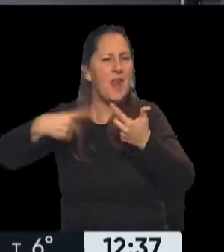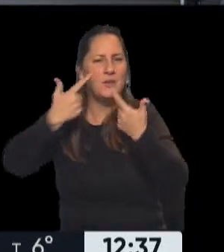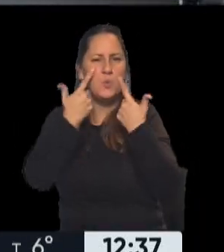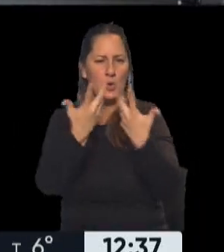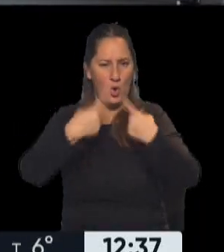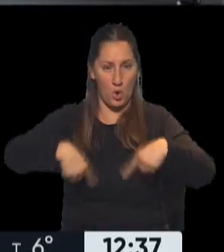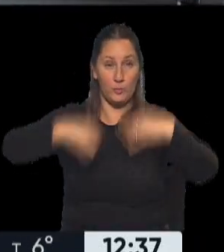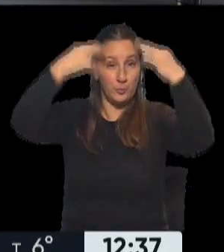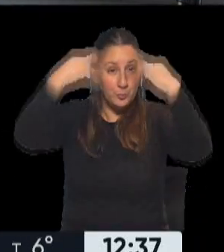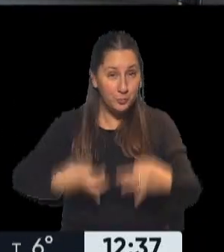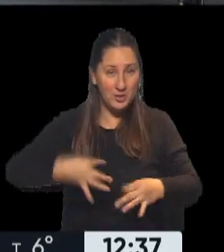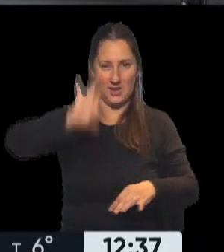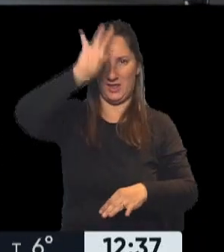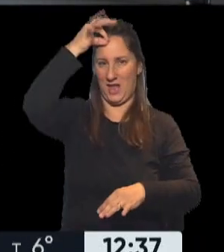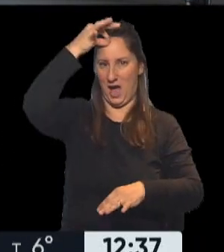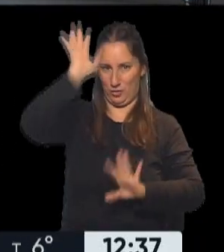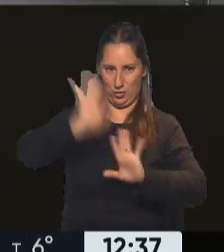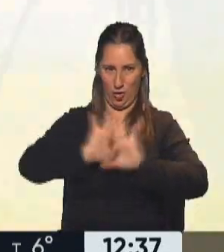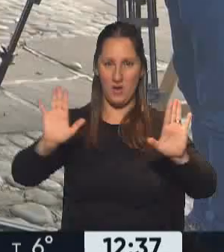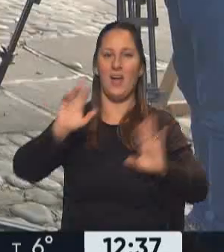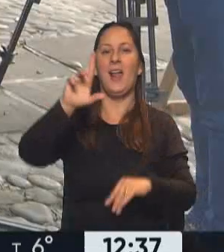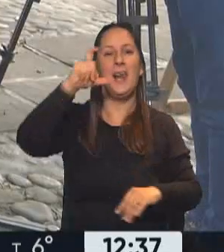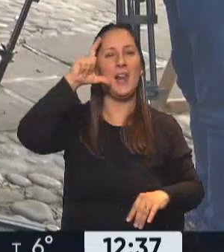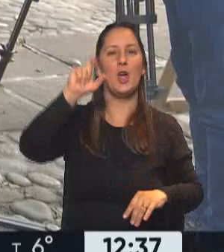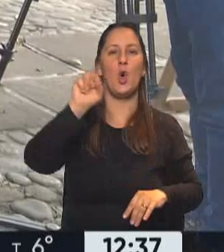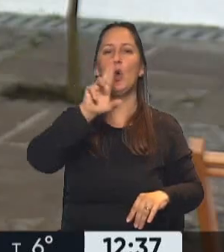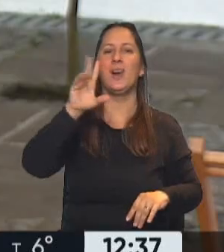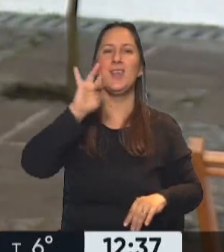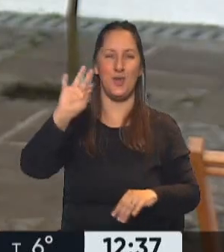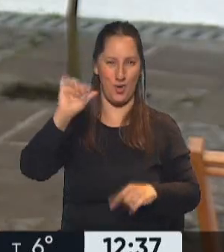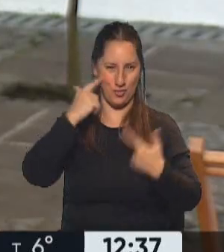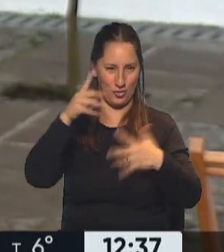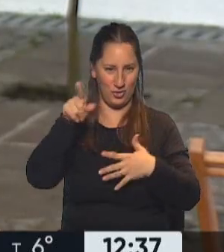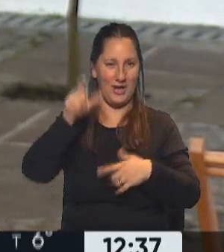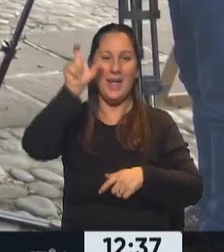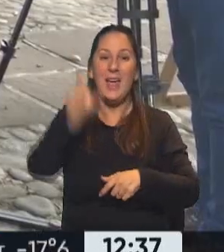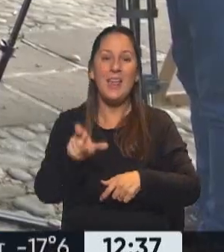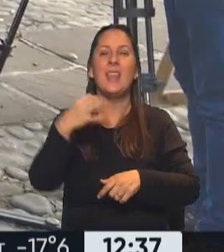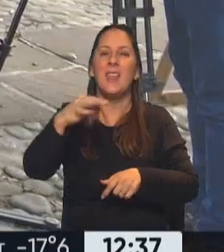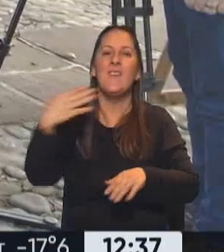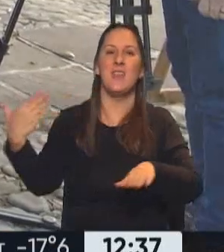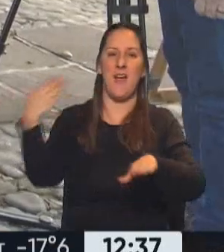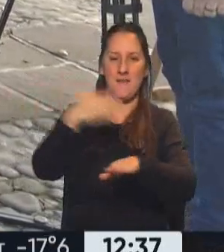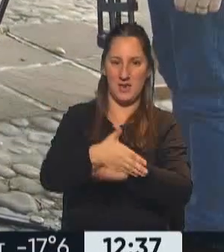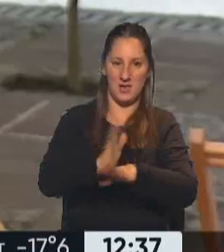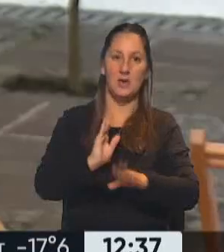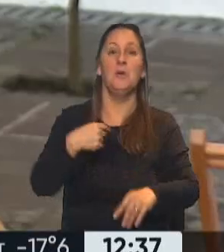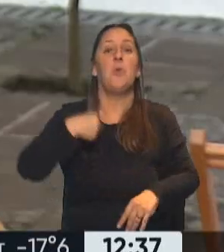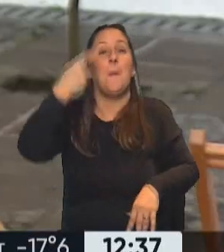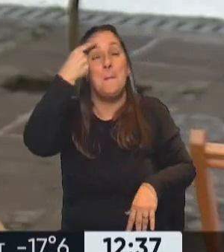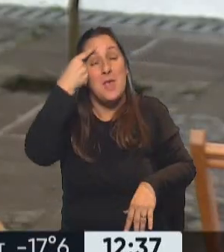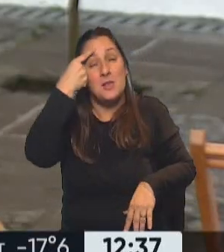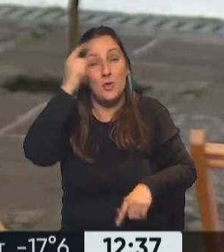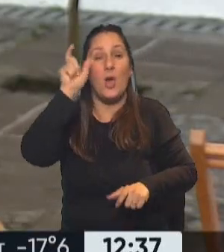en principio es una obra de teatro de recorrido, que le llaman, y la gente debería venir con nosotros. Yo creo que va a ir. Yo creo que sí,